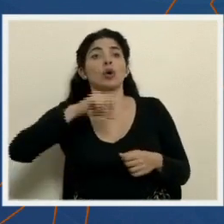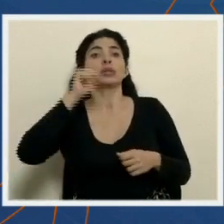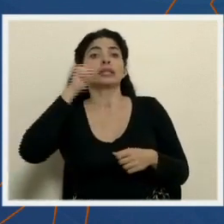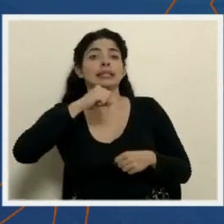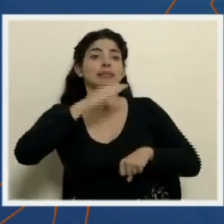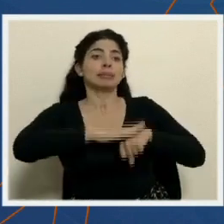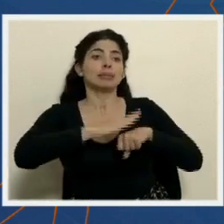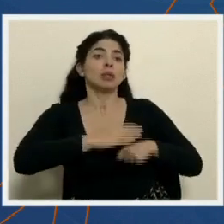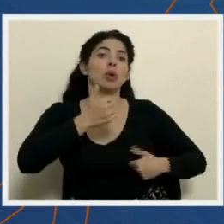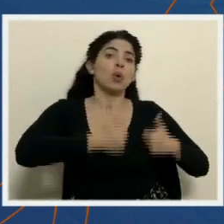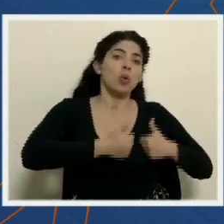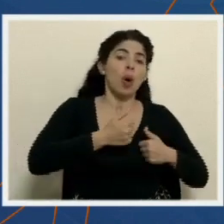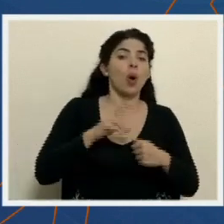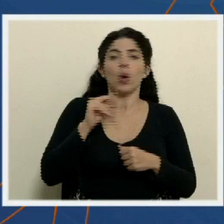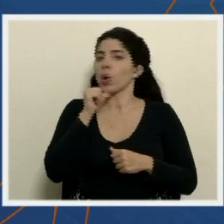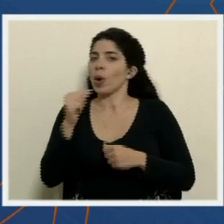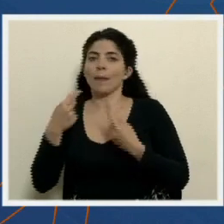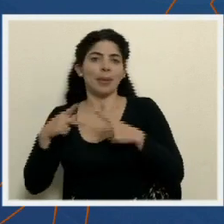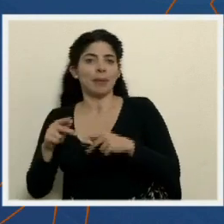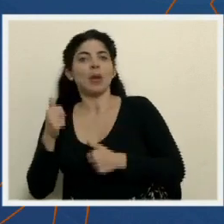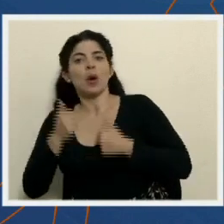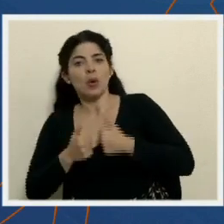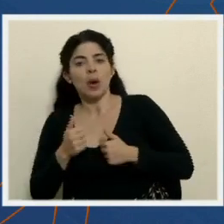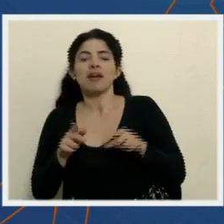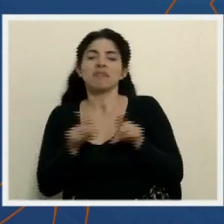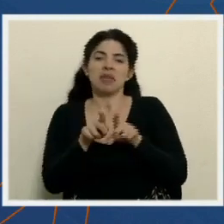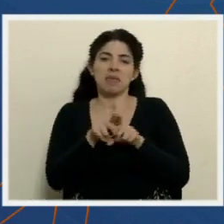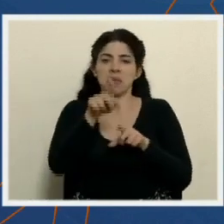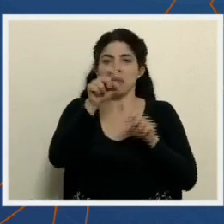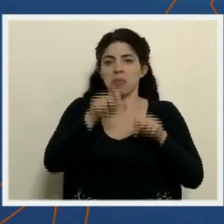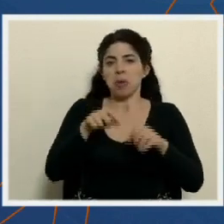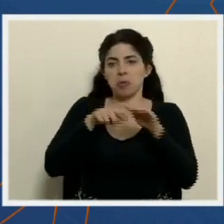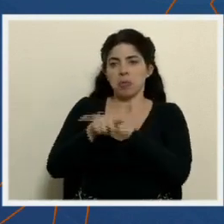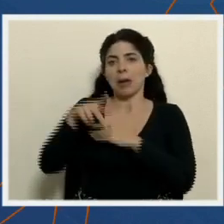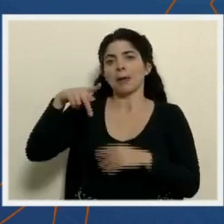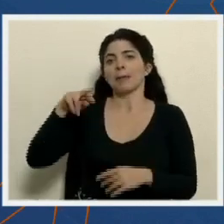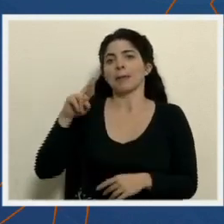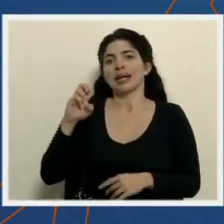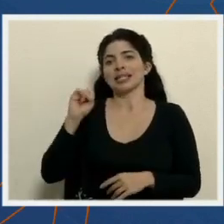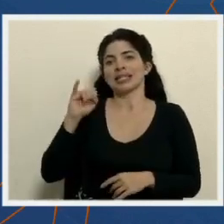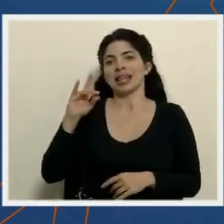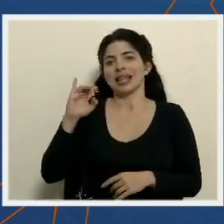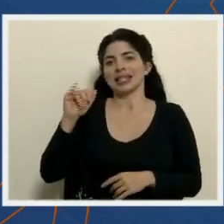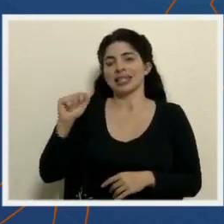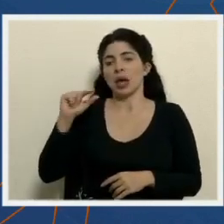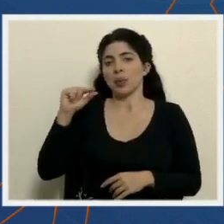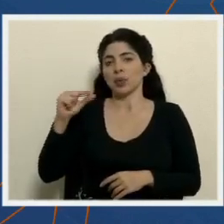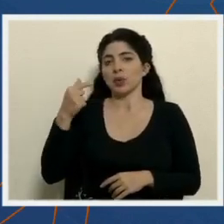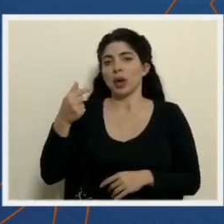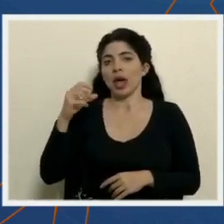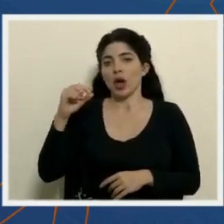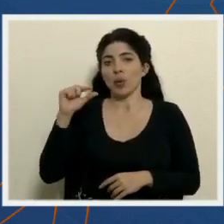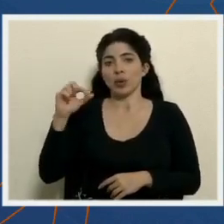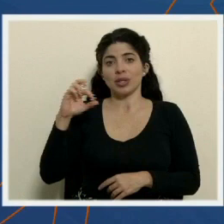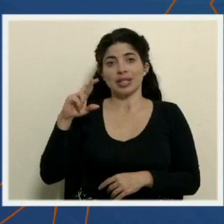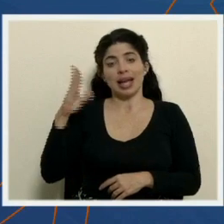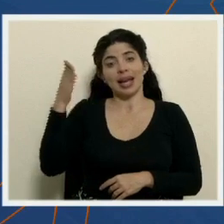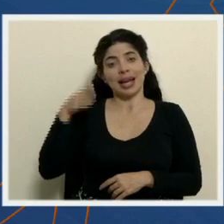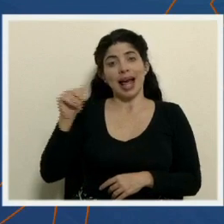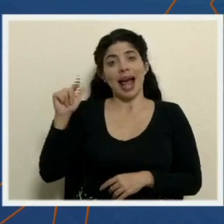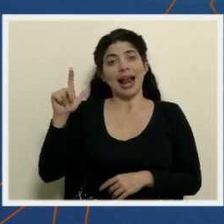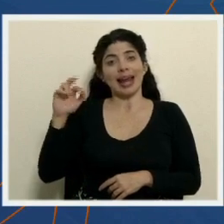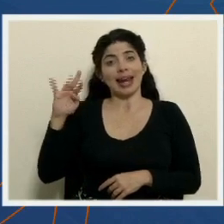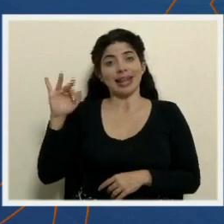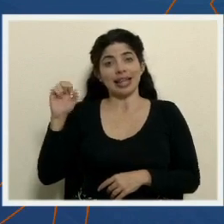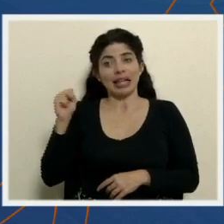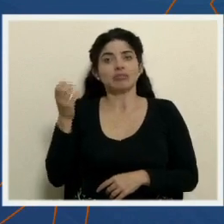placas que circulan ese día, también en la página de presidencia.go.cr, barra inclinada, alertas, se tendrá